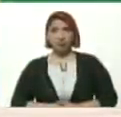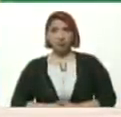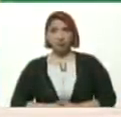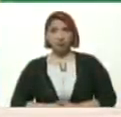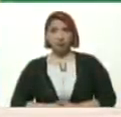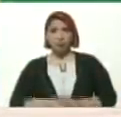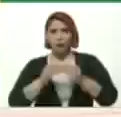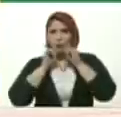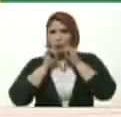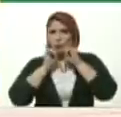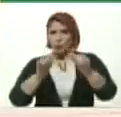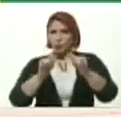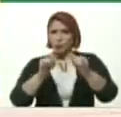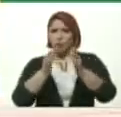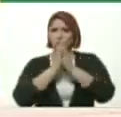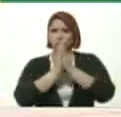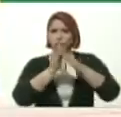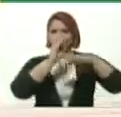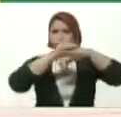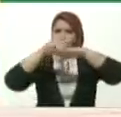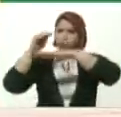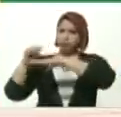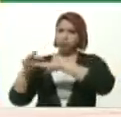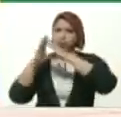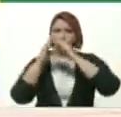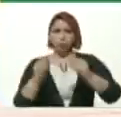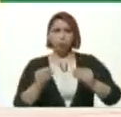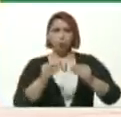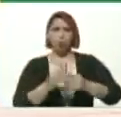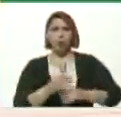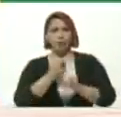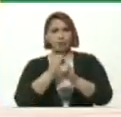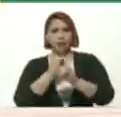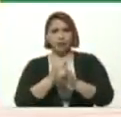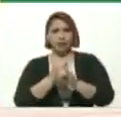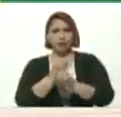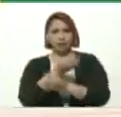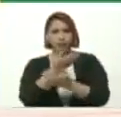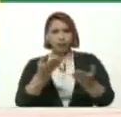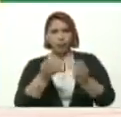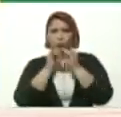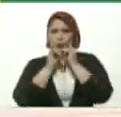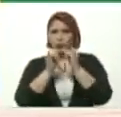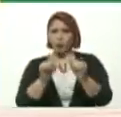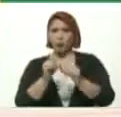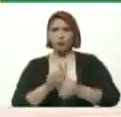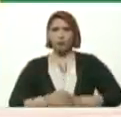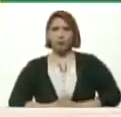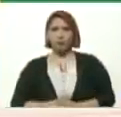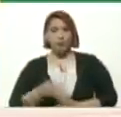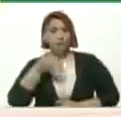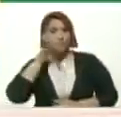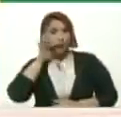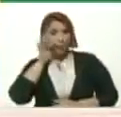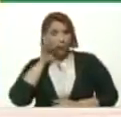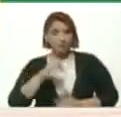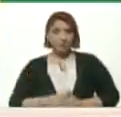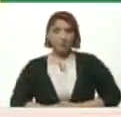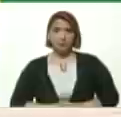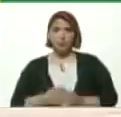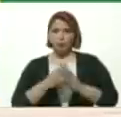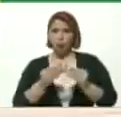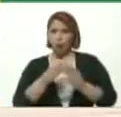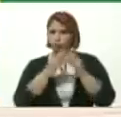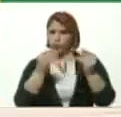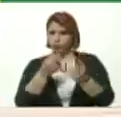difundir La pido el apoyo En todas las redes sociales De todos ustedes Para que la difunden En su Facebook Todos tienen